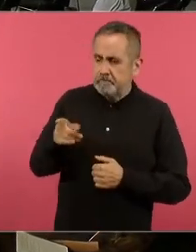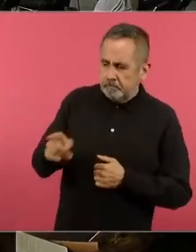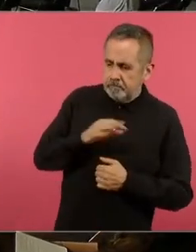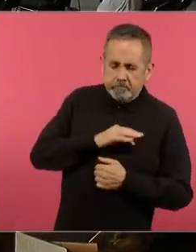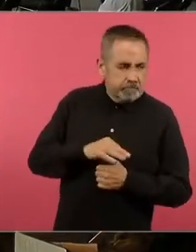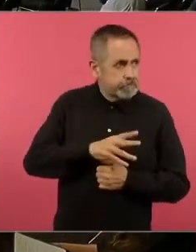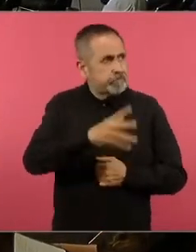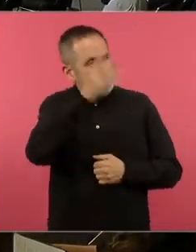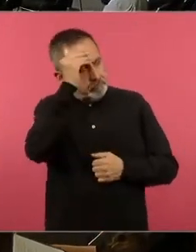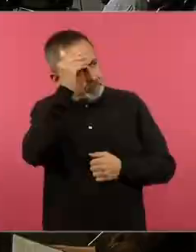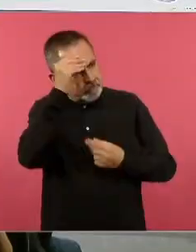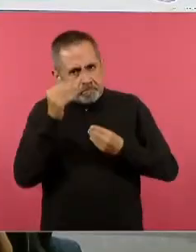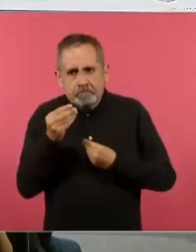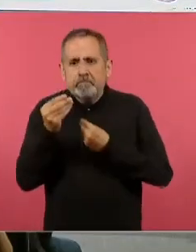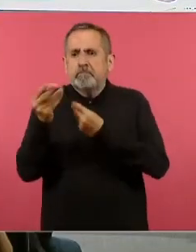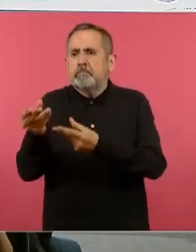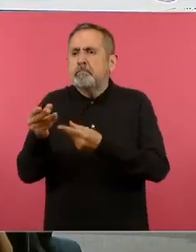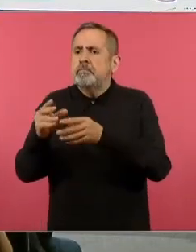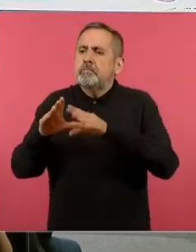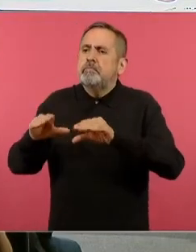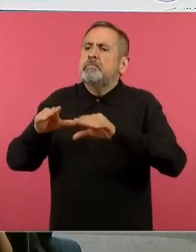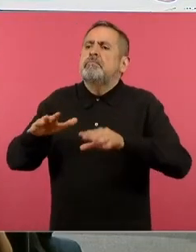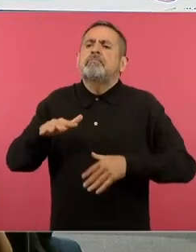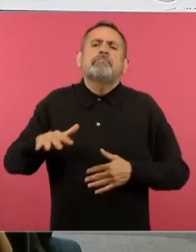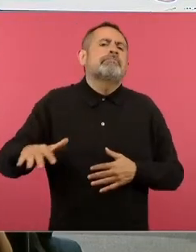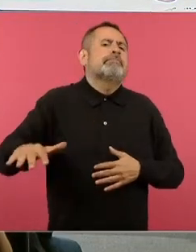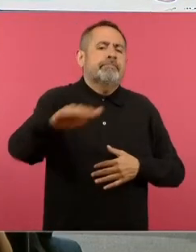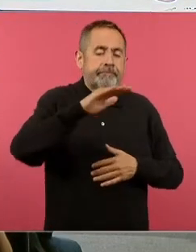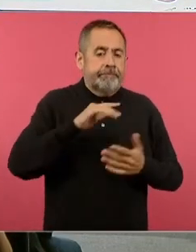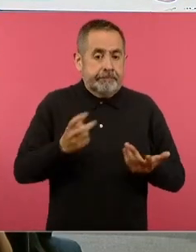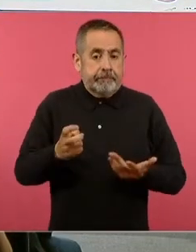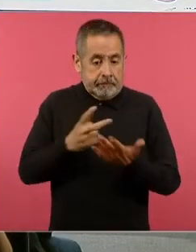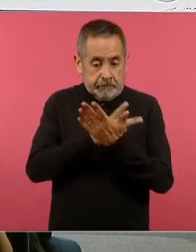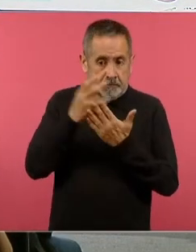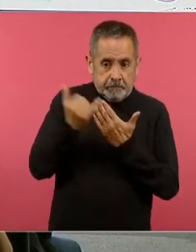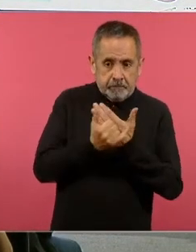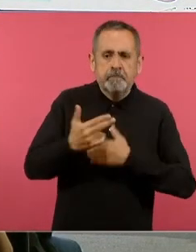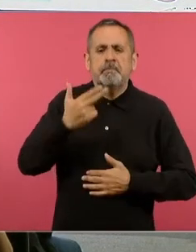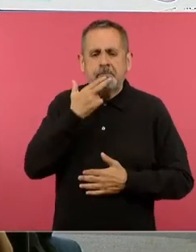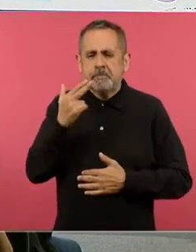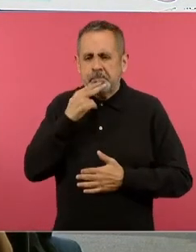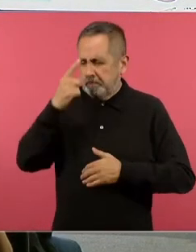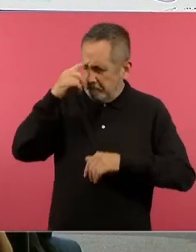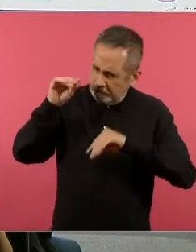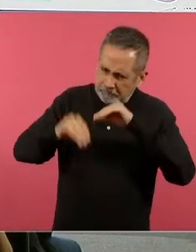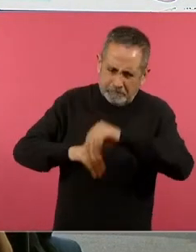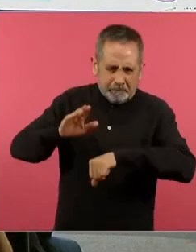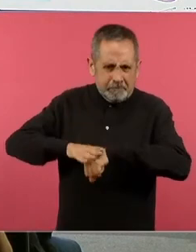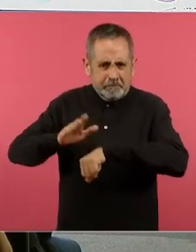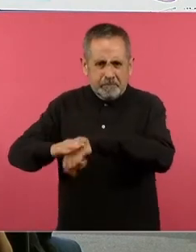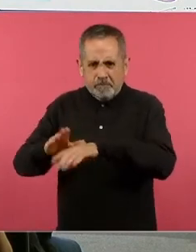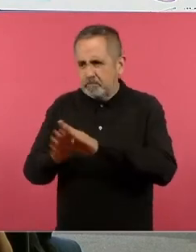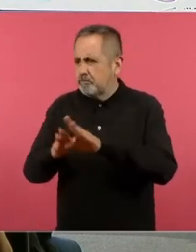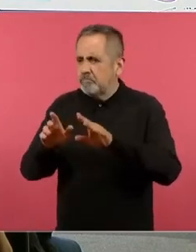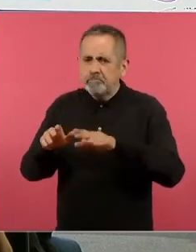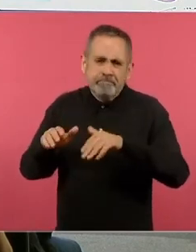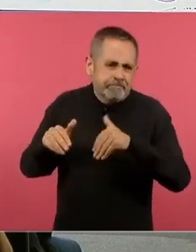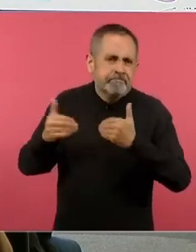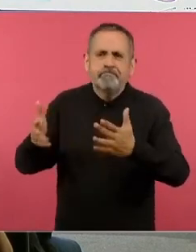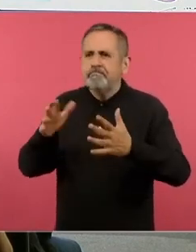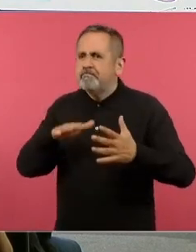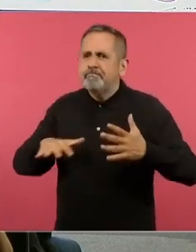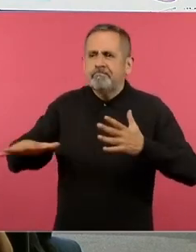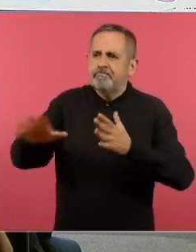transpolar ese espacio escolar y decir creo que este proyecto me da para más y poderlo llevar a otro espacio